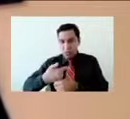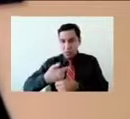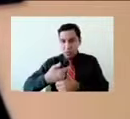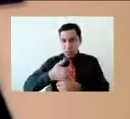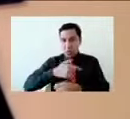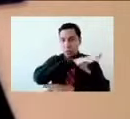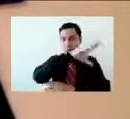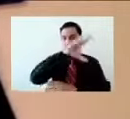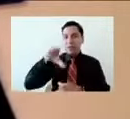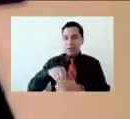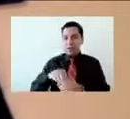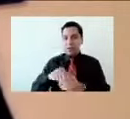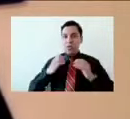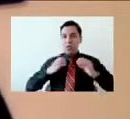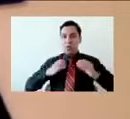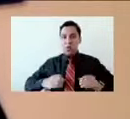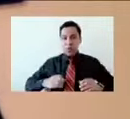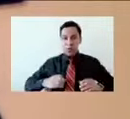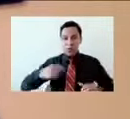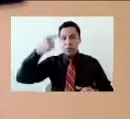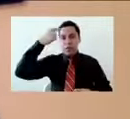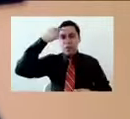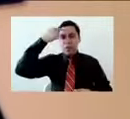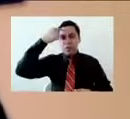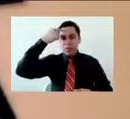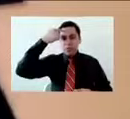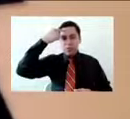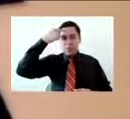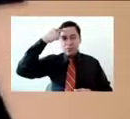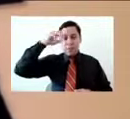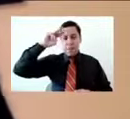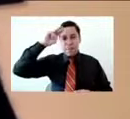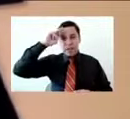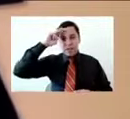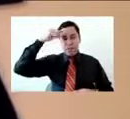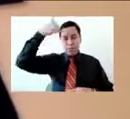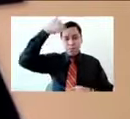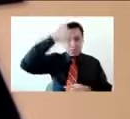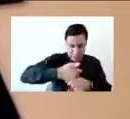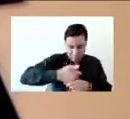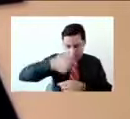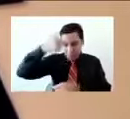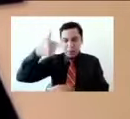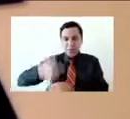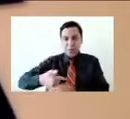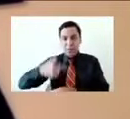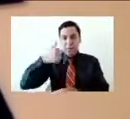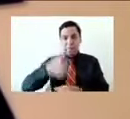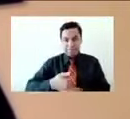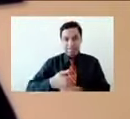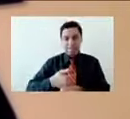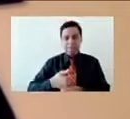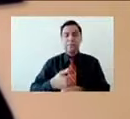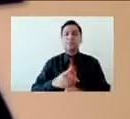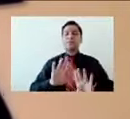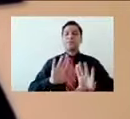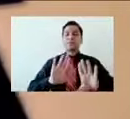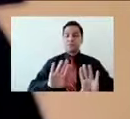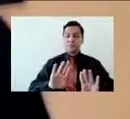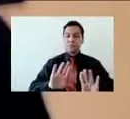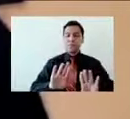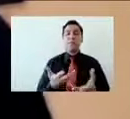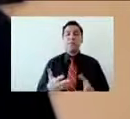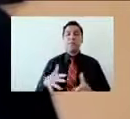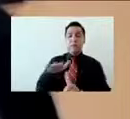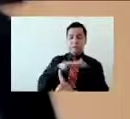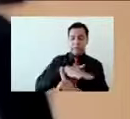¿no? Que vamos teniendo en cuenta y que va a estar como determinado, como yo te decía, por diferentes factores contextuales,